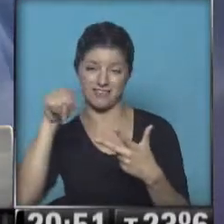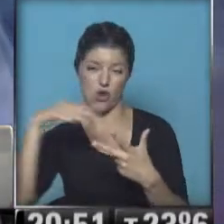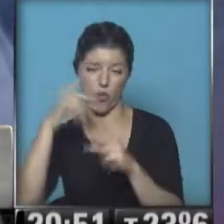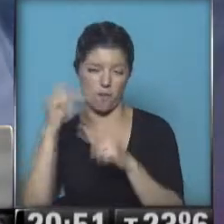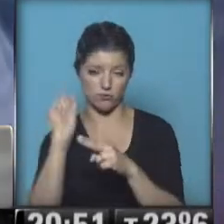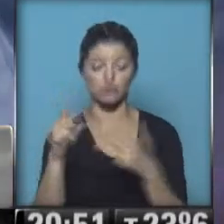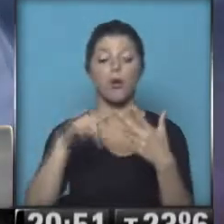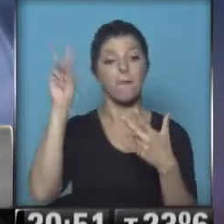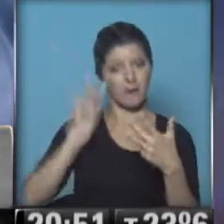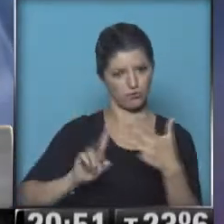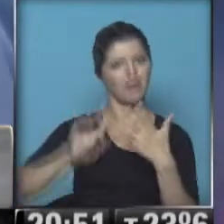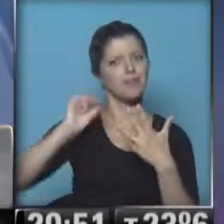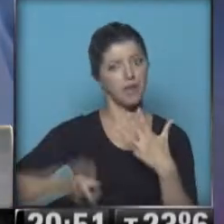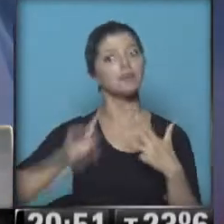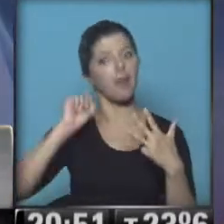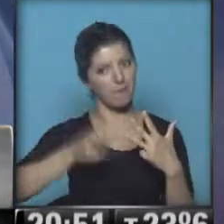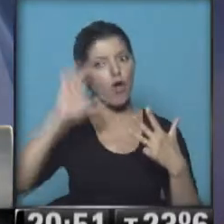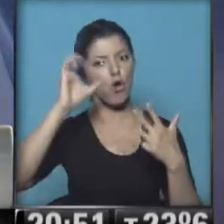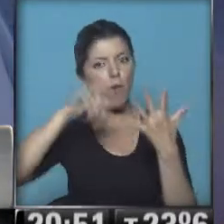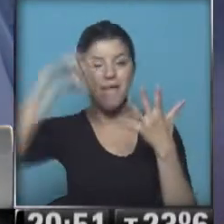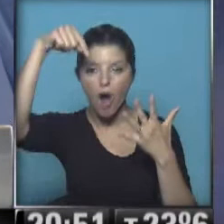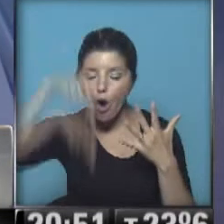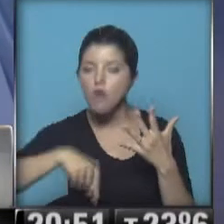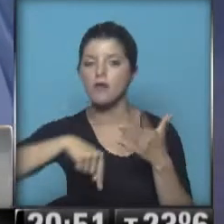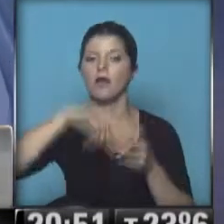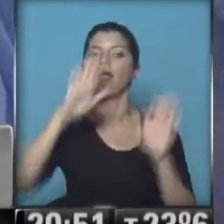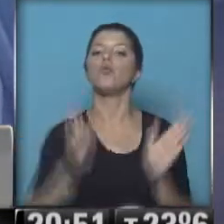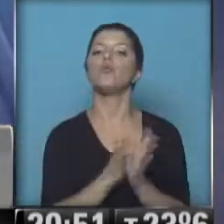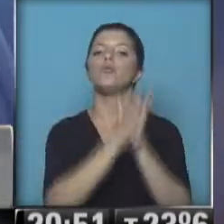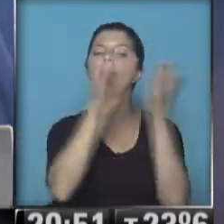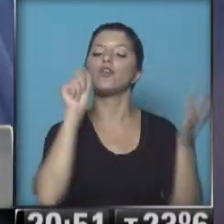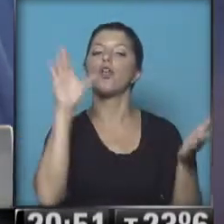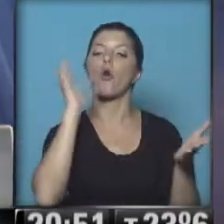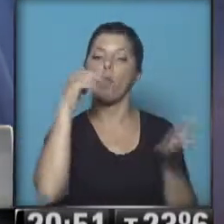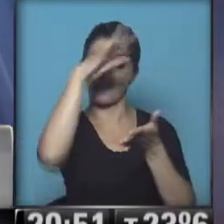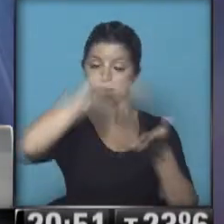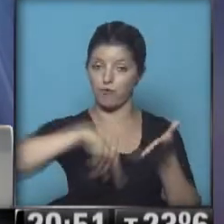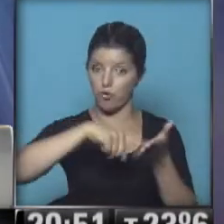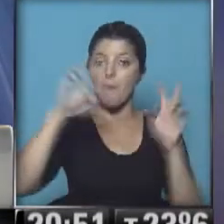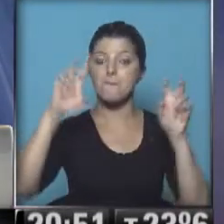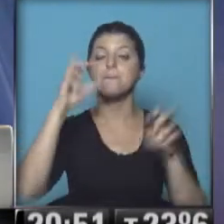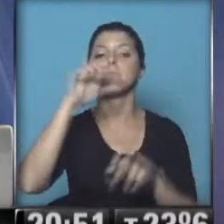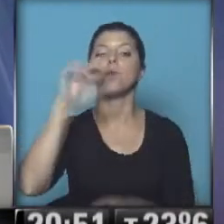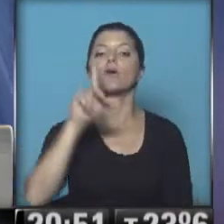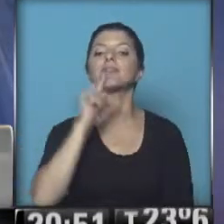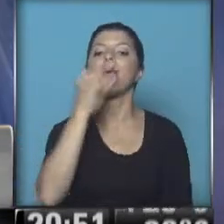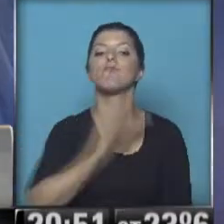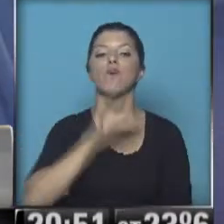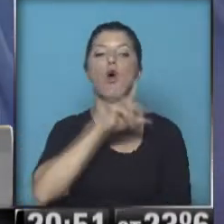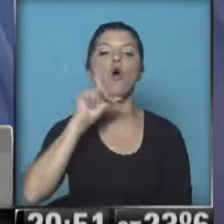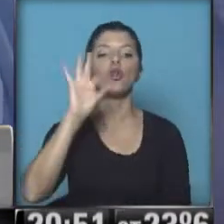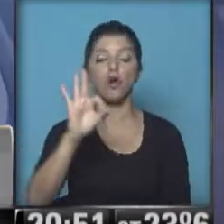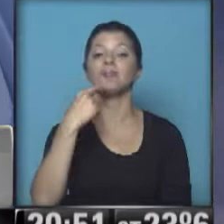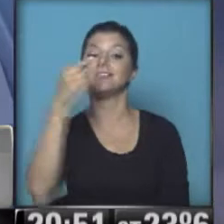planteando e incluso Colombia. Hoy sale una nota en un diario colombiano que se llama Portafolio, que plantea que Medellín